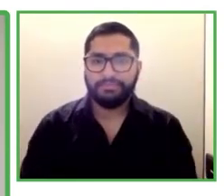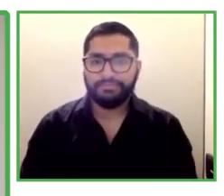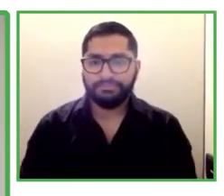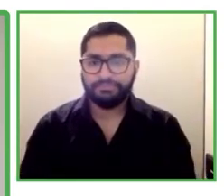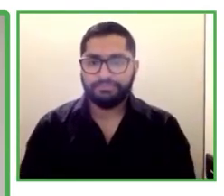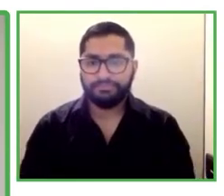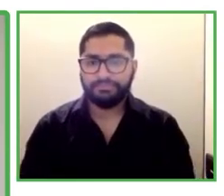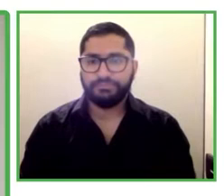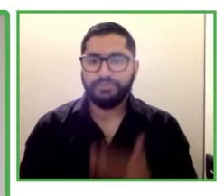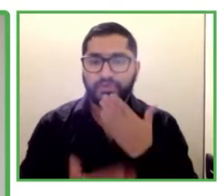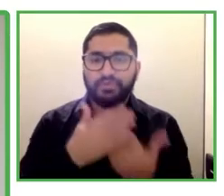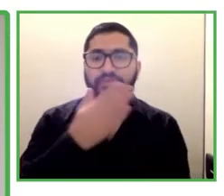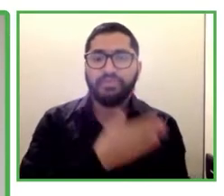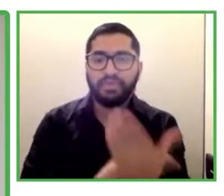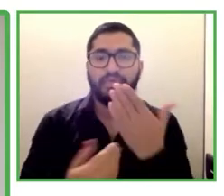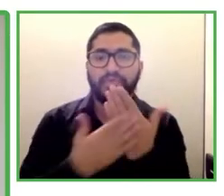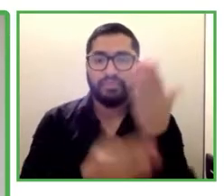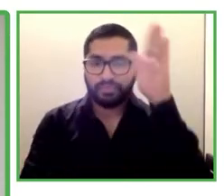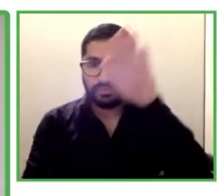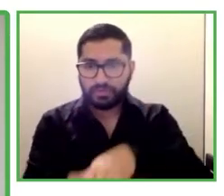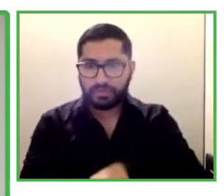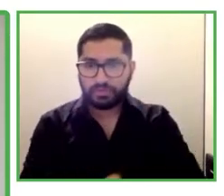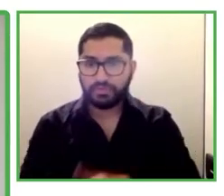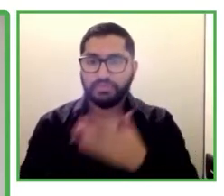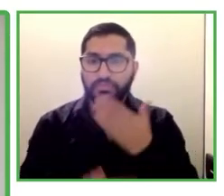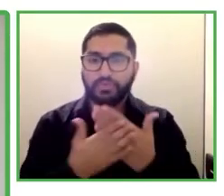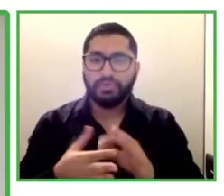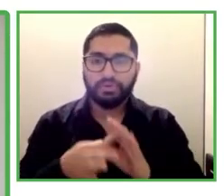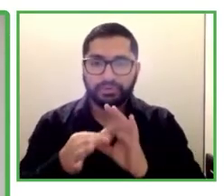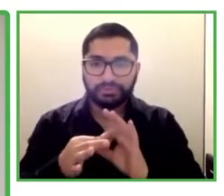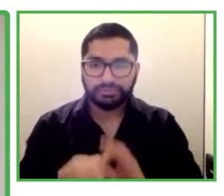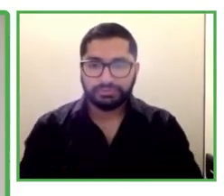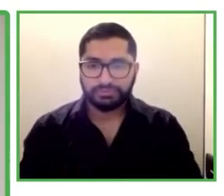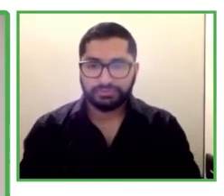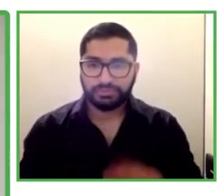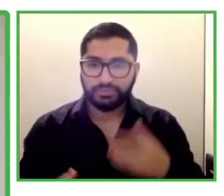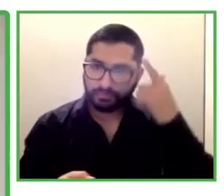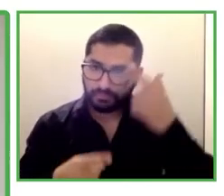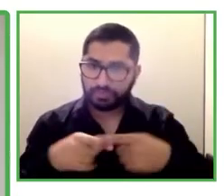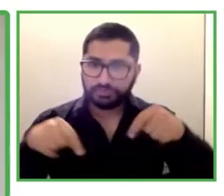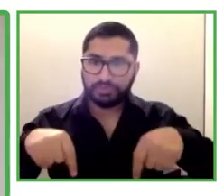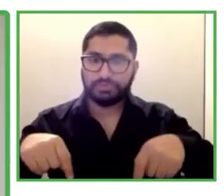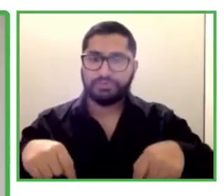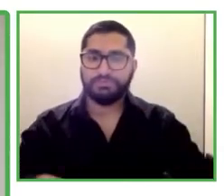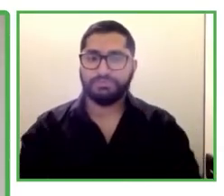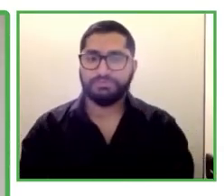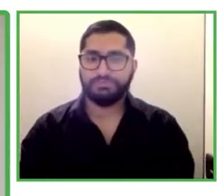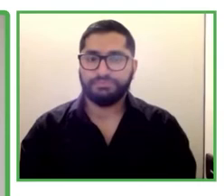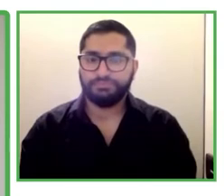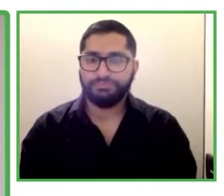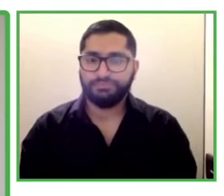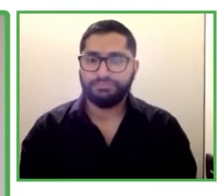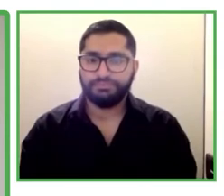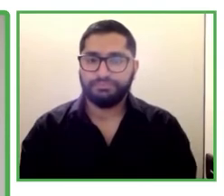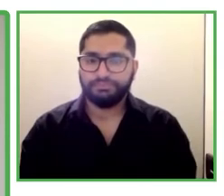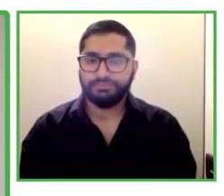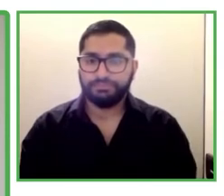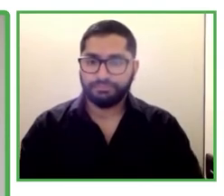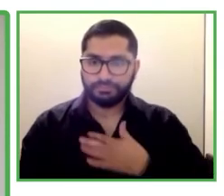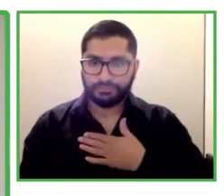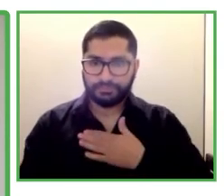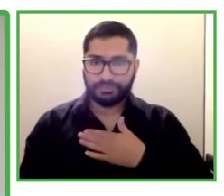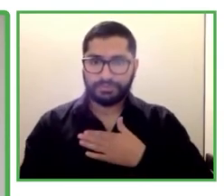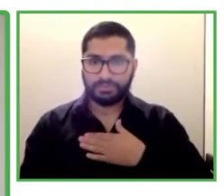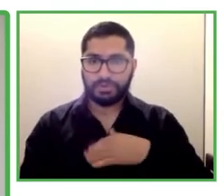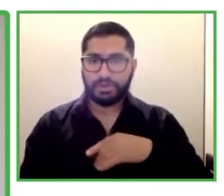muchas gracias por estar en este foro Impact Transfer. Yo soy Loic. muy, muy